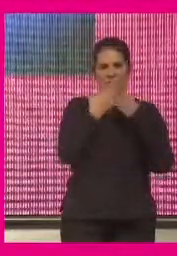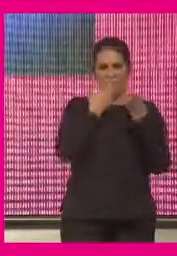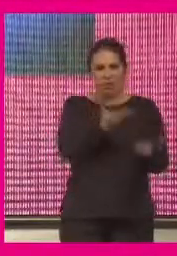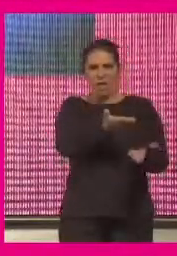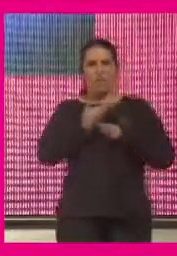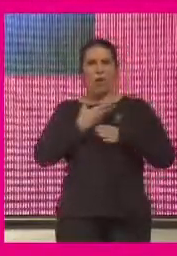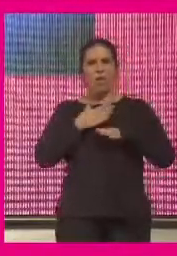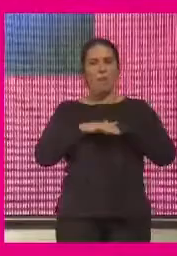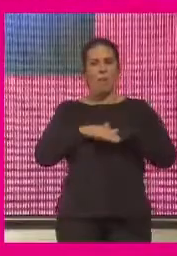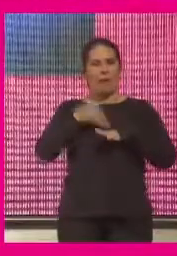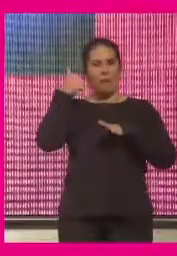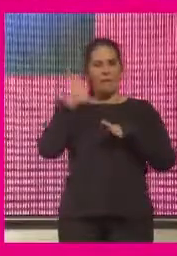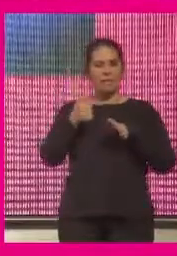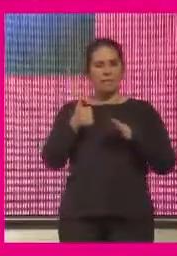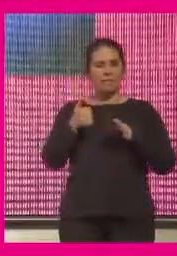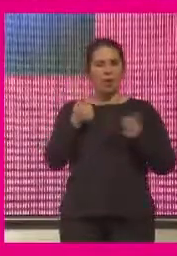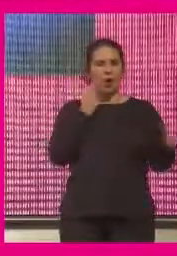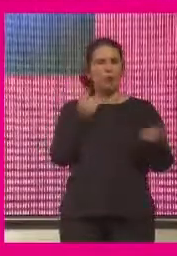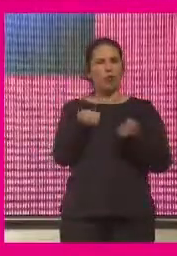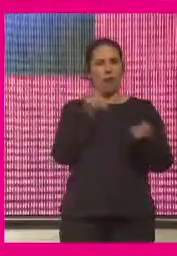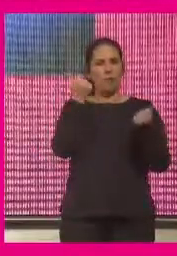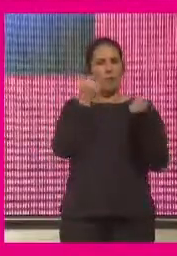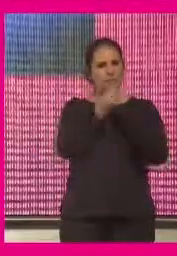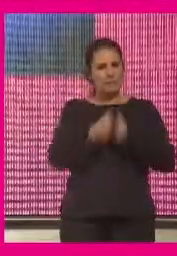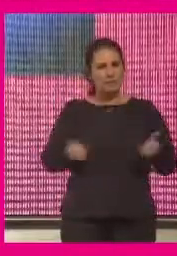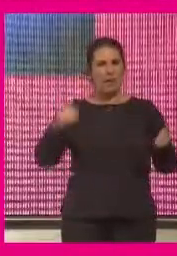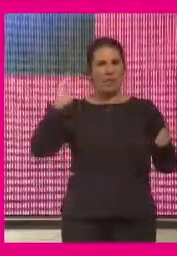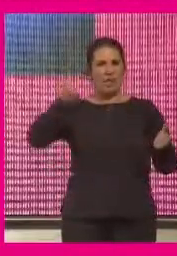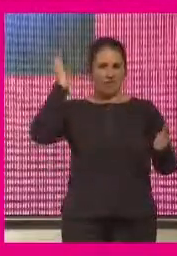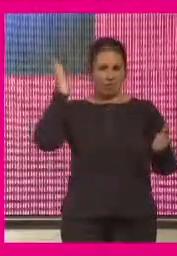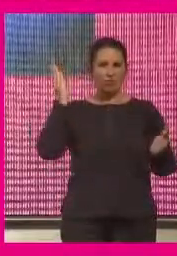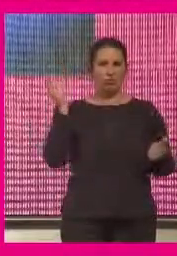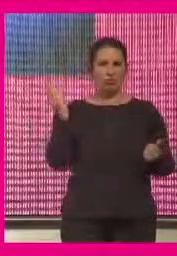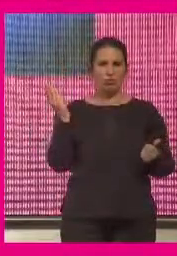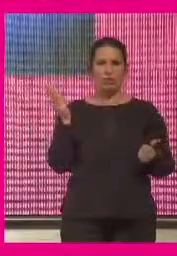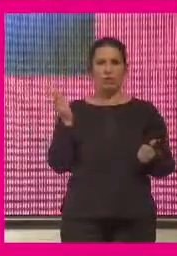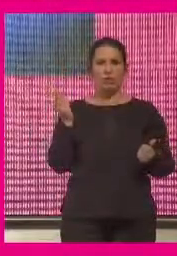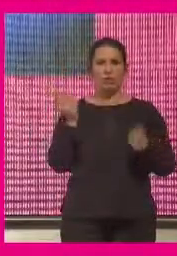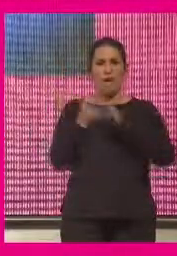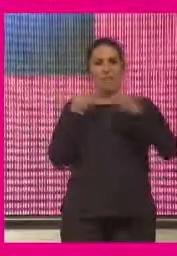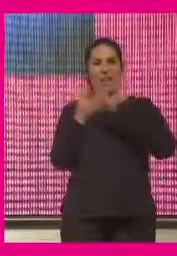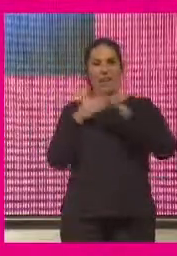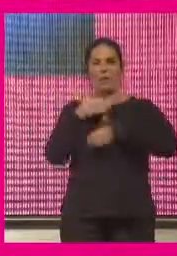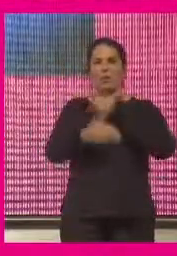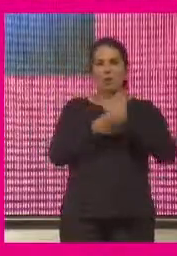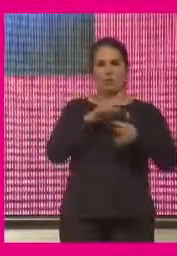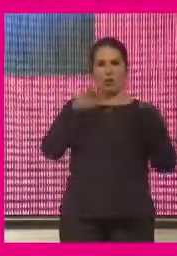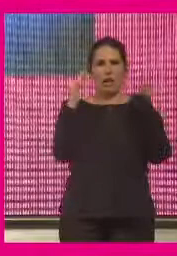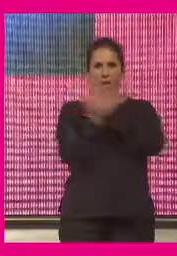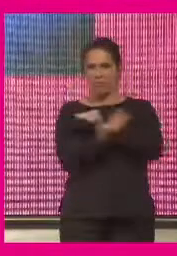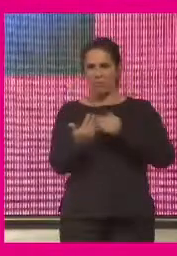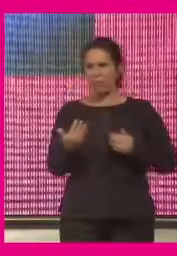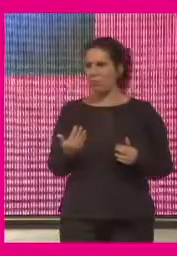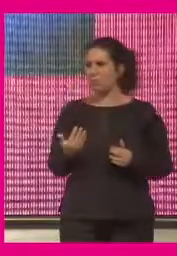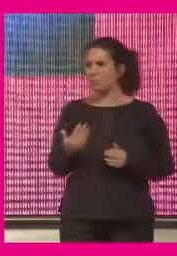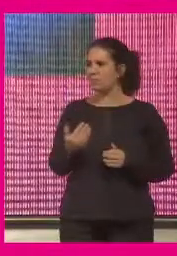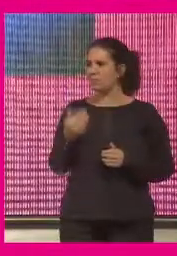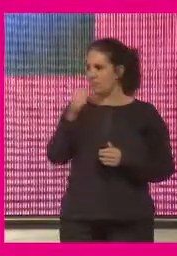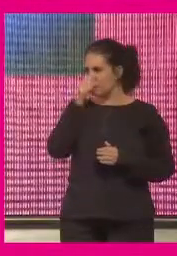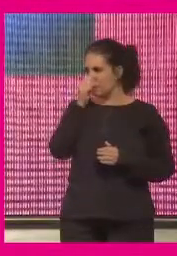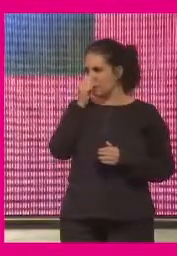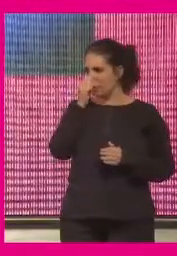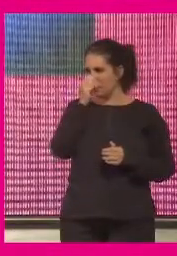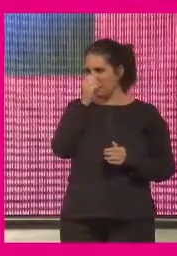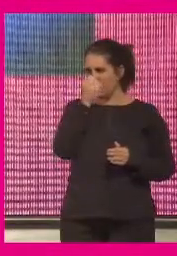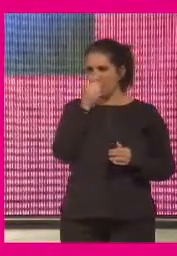a amortiguar a paliar a controlar los daños y a acelerar procesos de cambio como decía Karam al principio